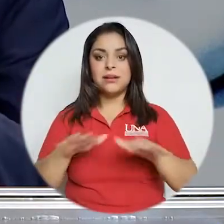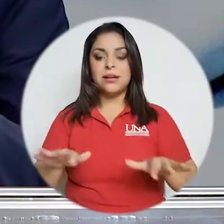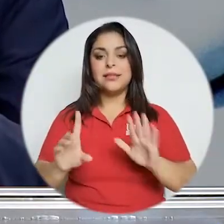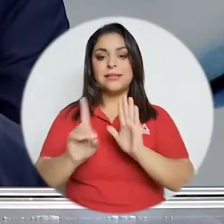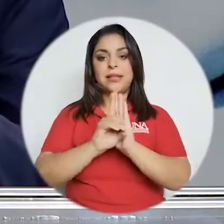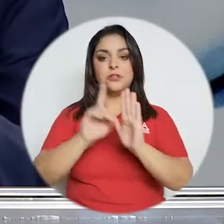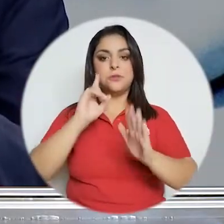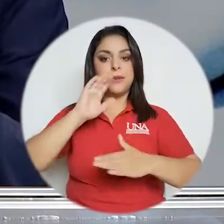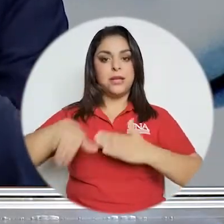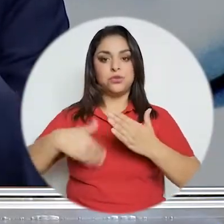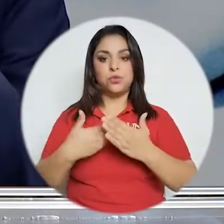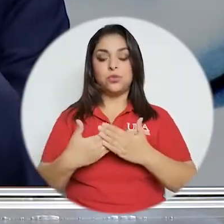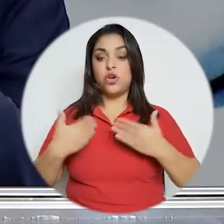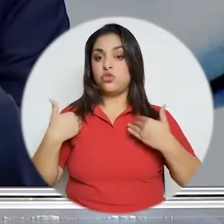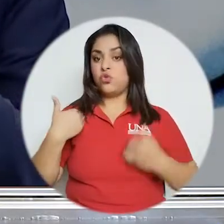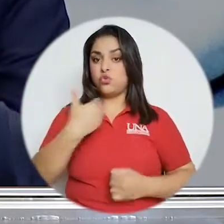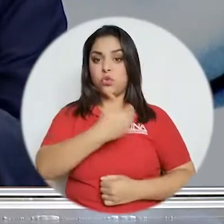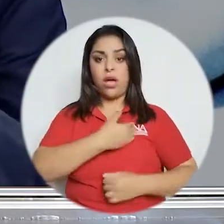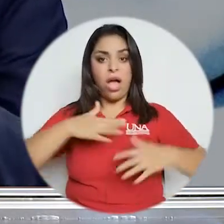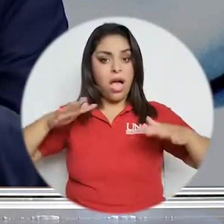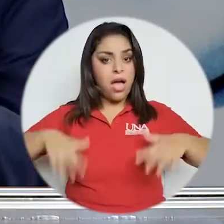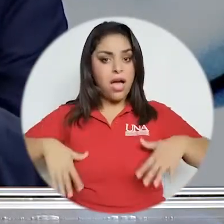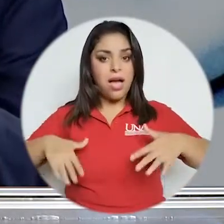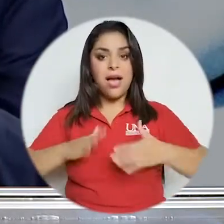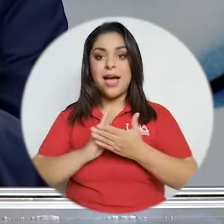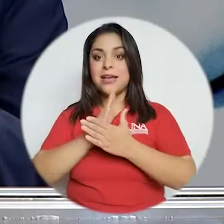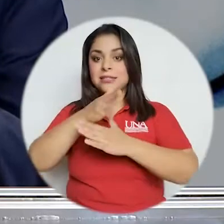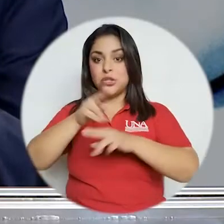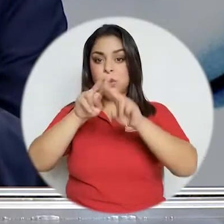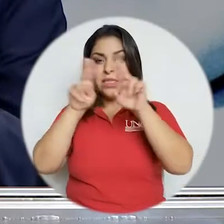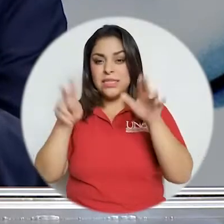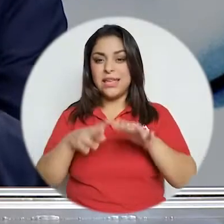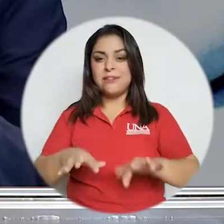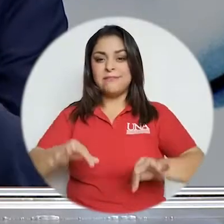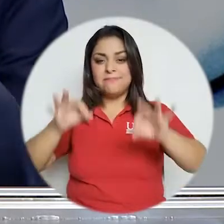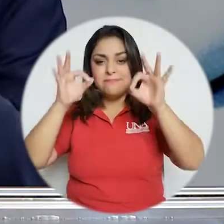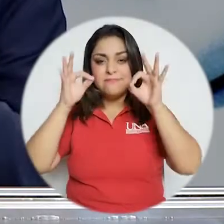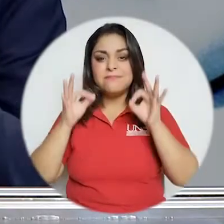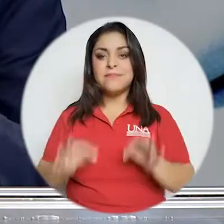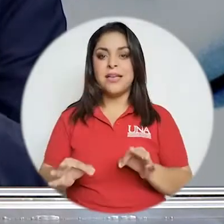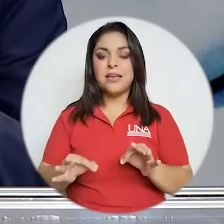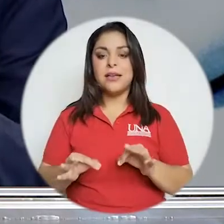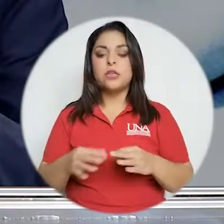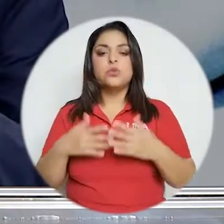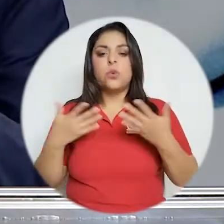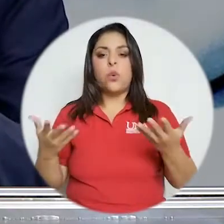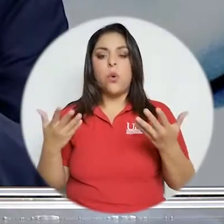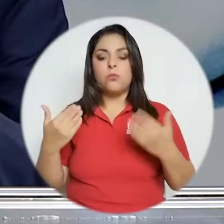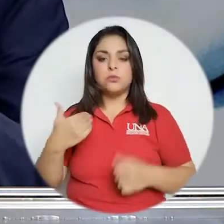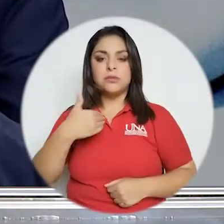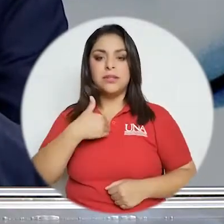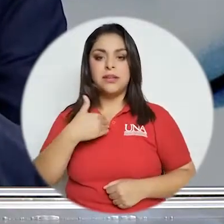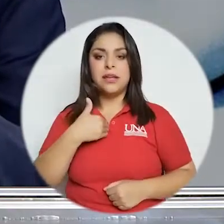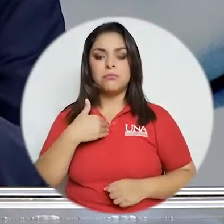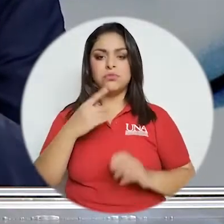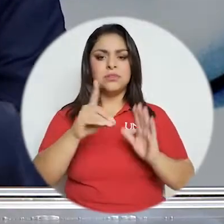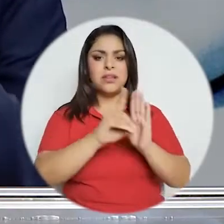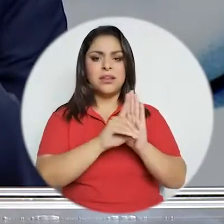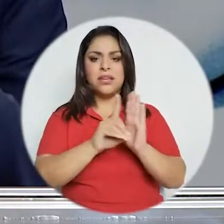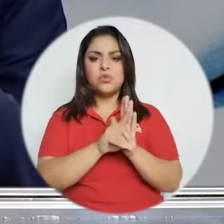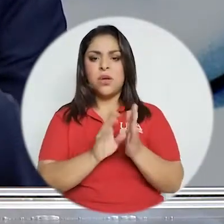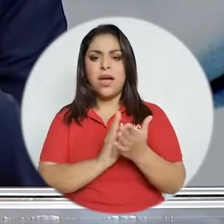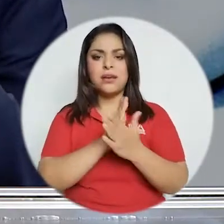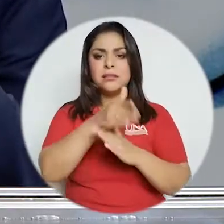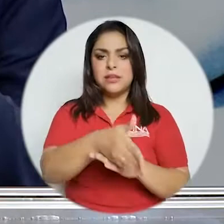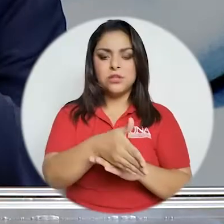es un derecho humano porque si nosotros no tenemos acceso a un internet en las condiciones que antes señalé no vamos